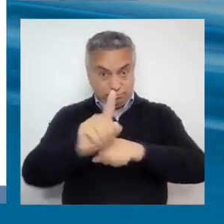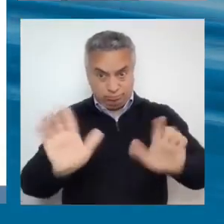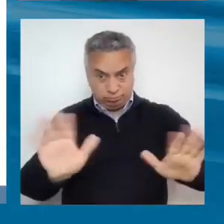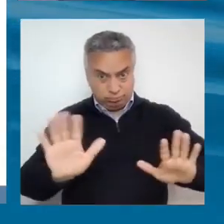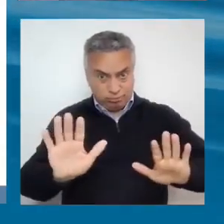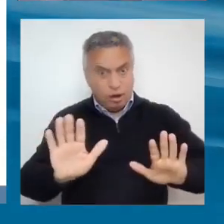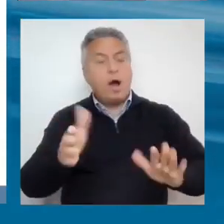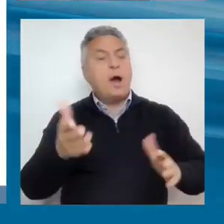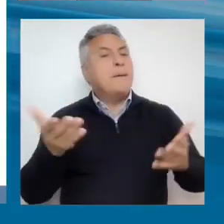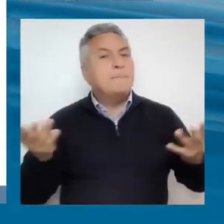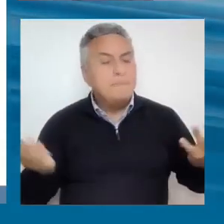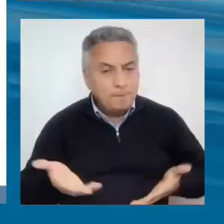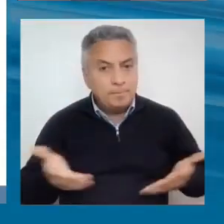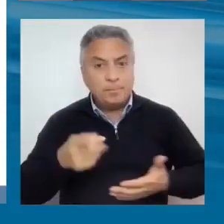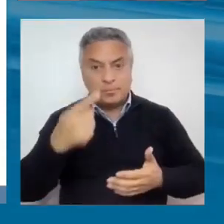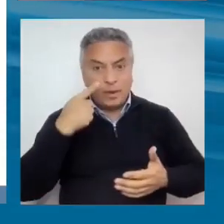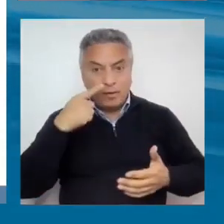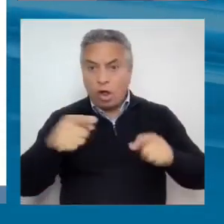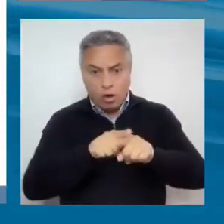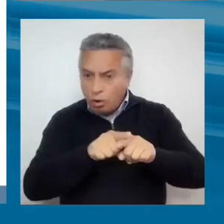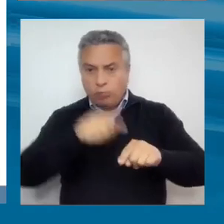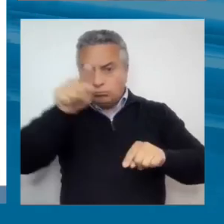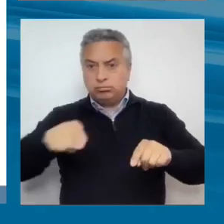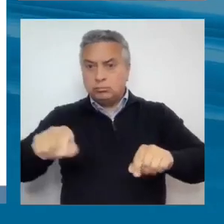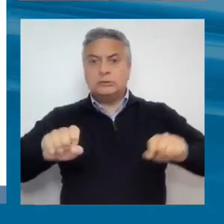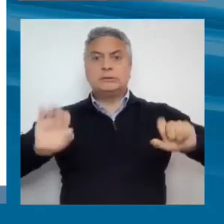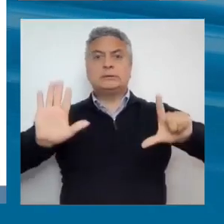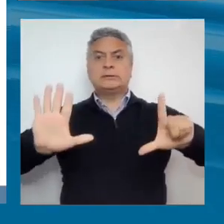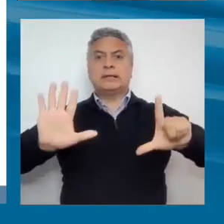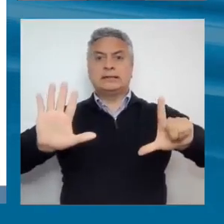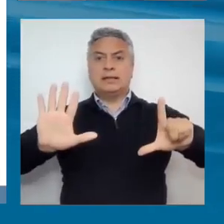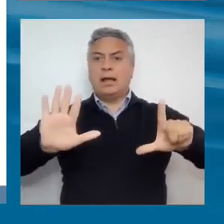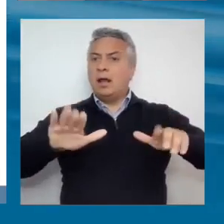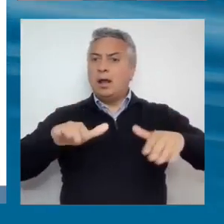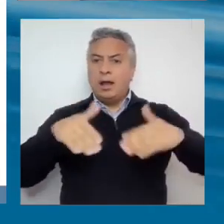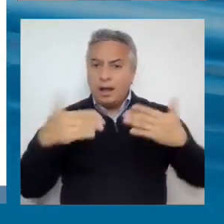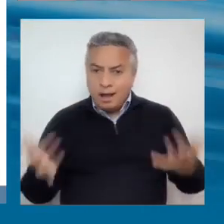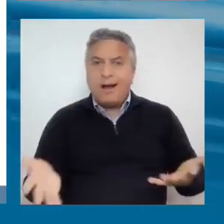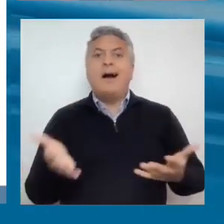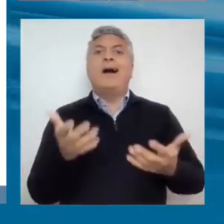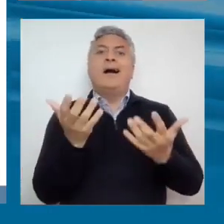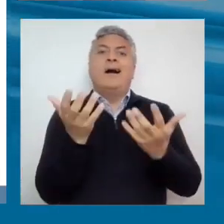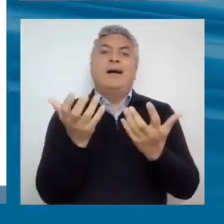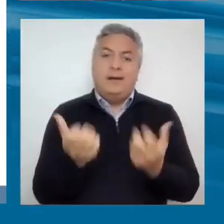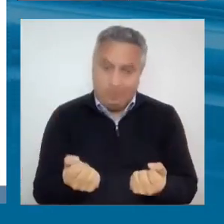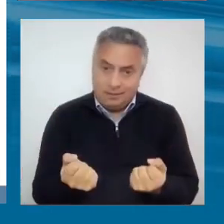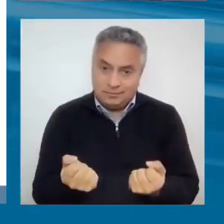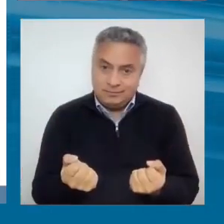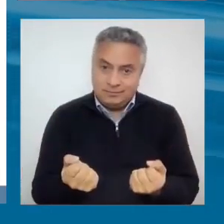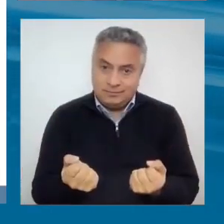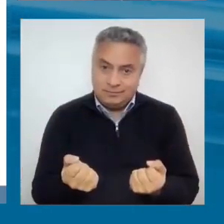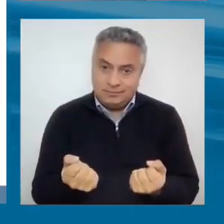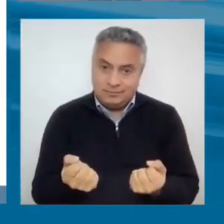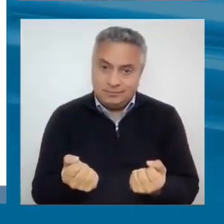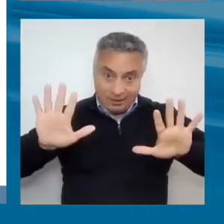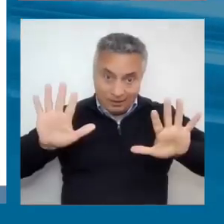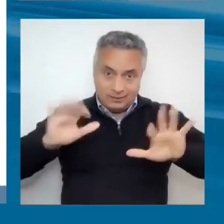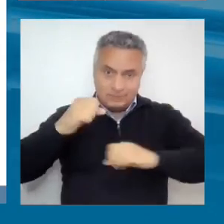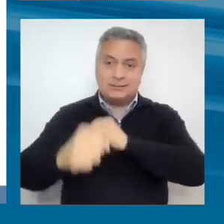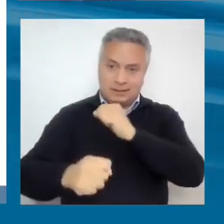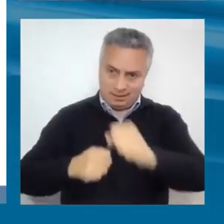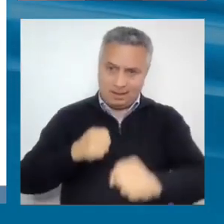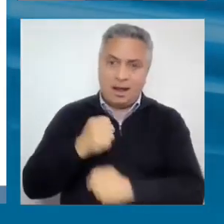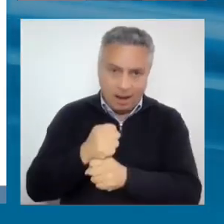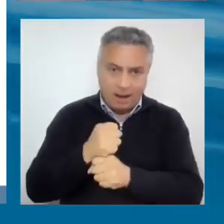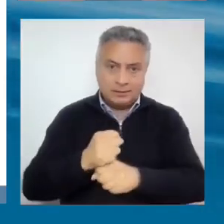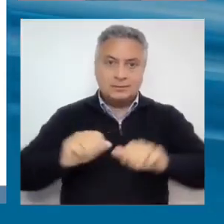como ven ahí, de 7. O eso se neutraliza. Realmente hay una década, por eso hemos venido hablando, una segunda década perdida.